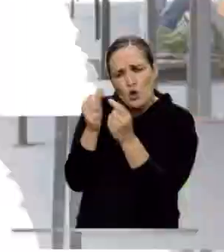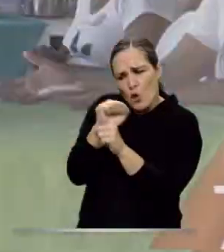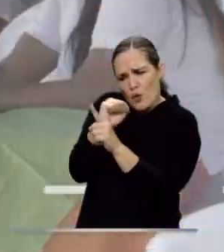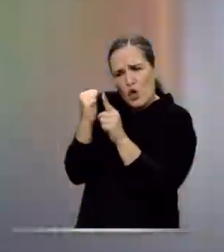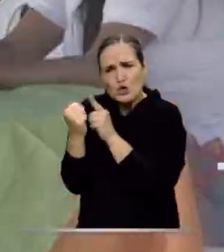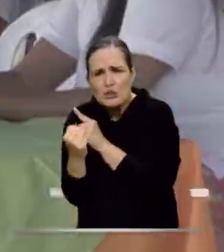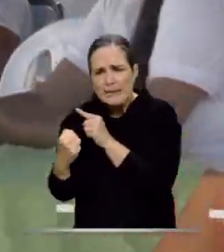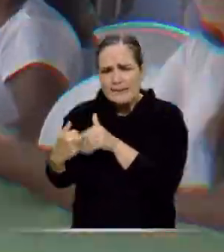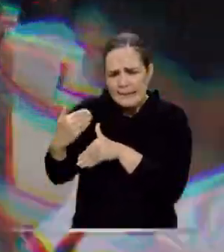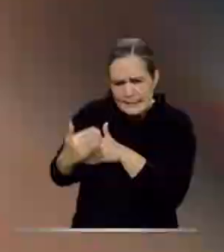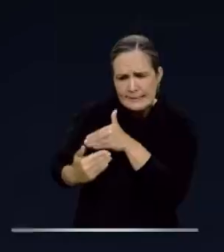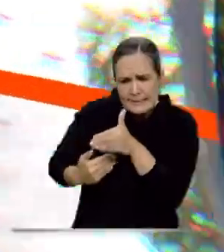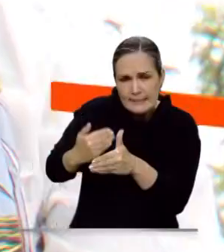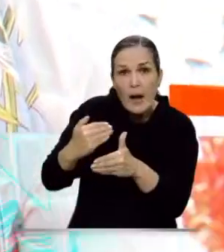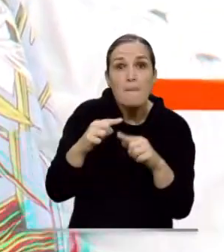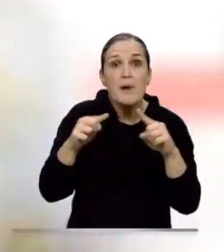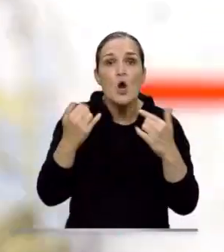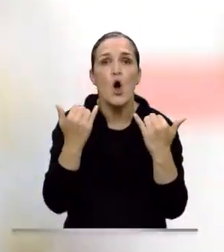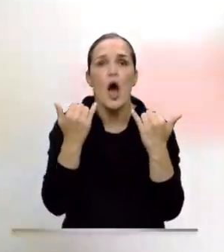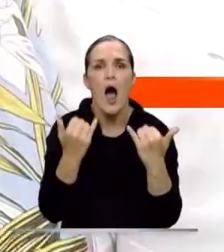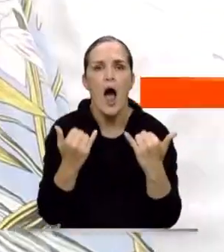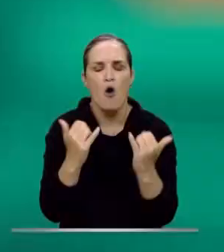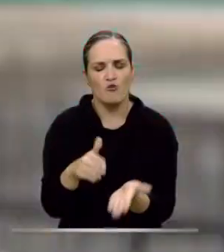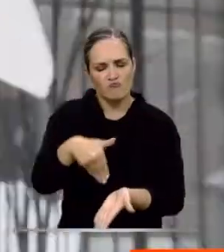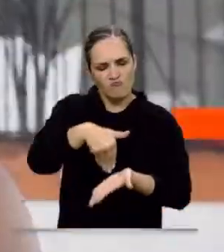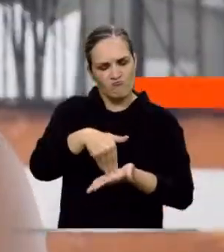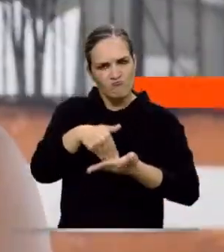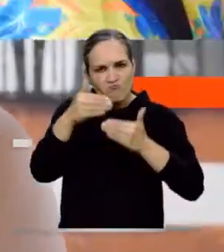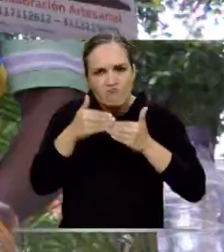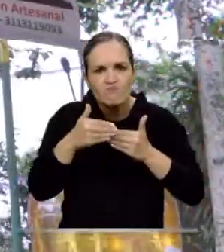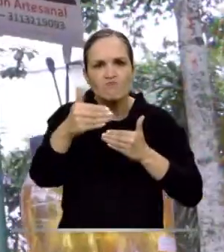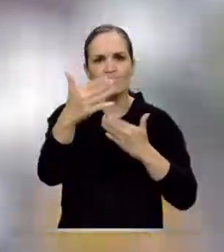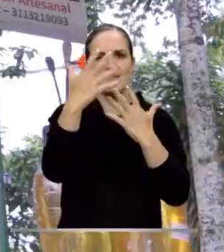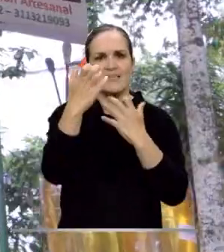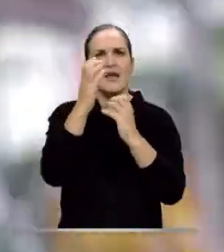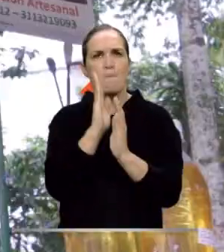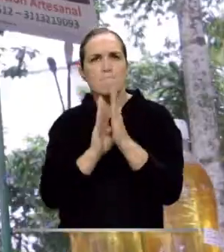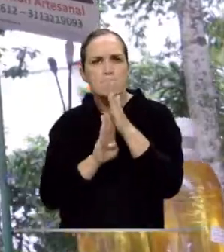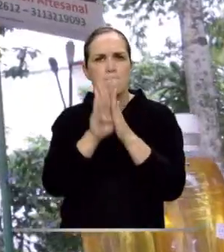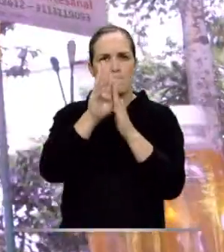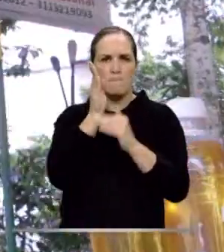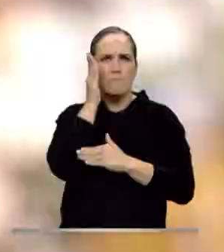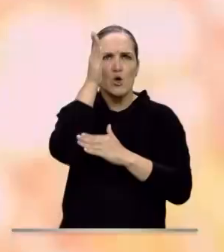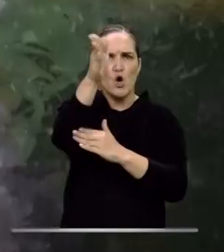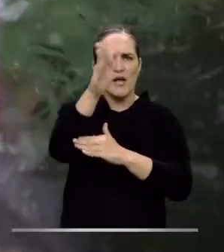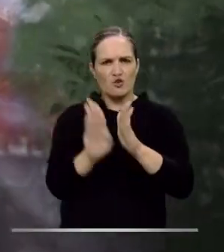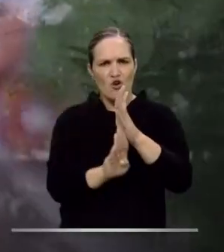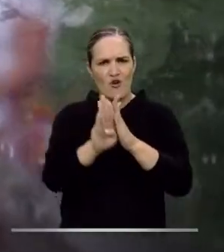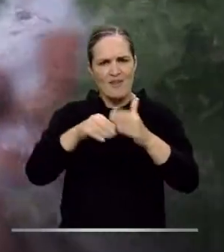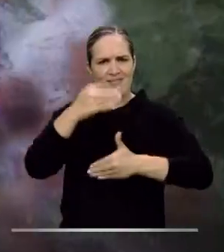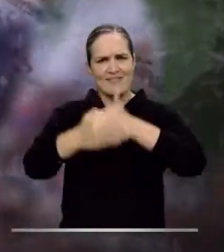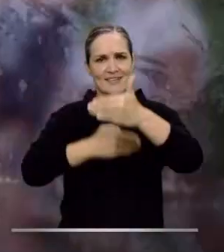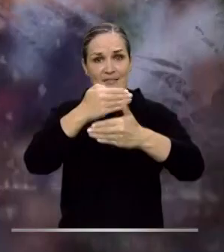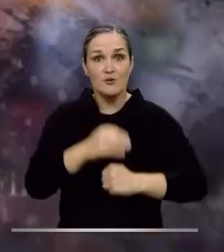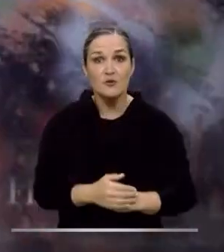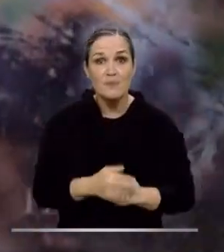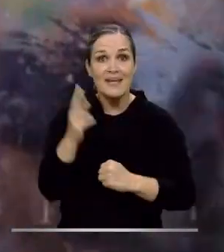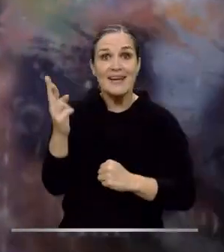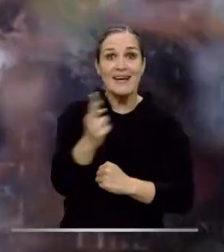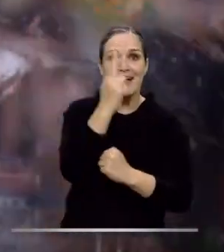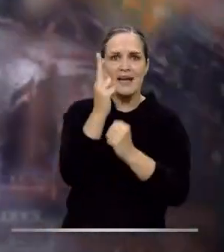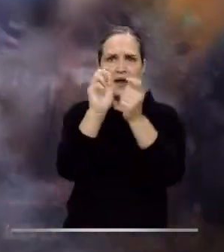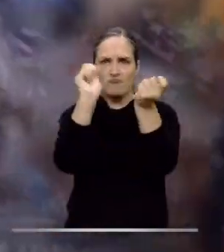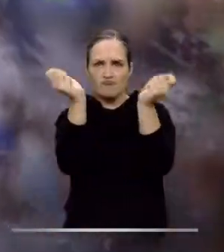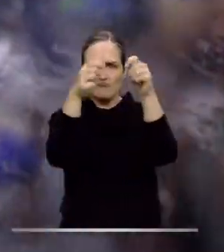ahora, con determinación y visión, está encaminado hacia un nuevo capítulo de progreso y desarrollo. Y es que el rediseño